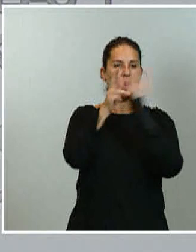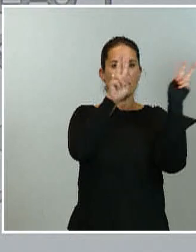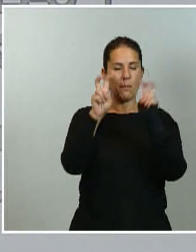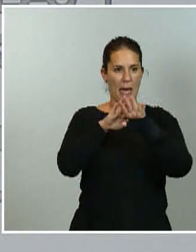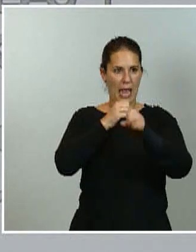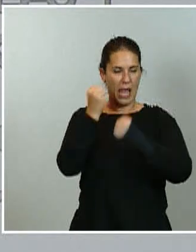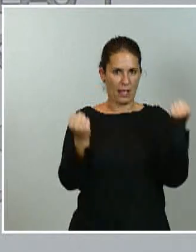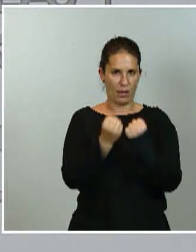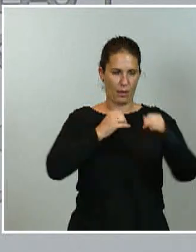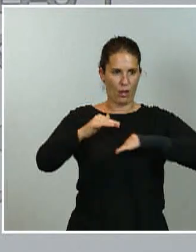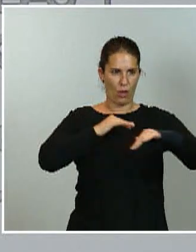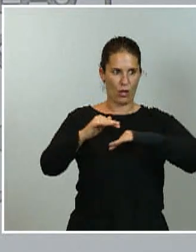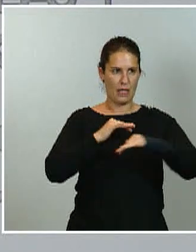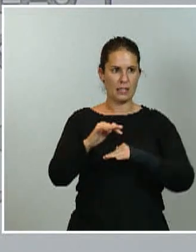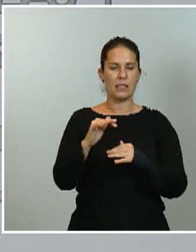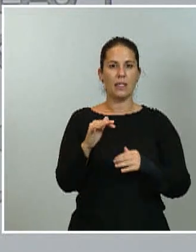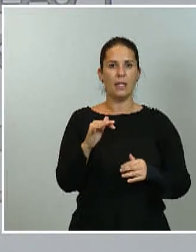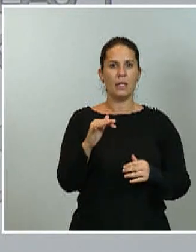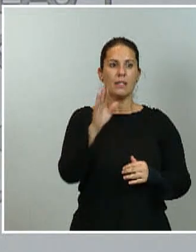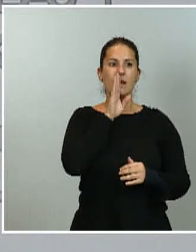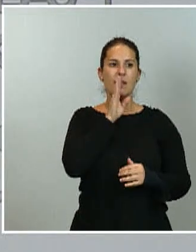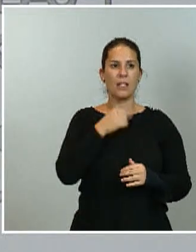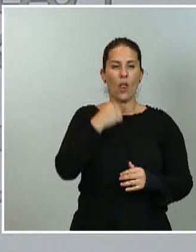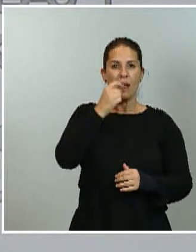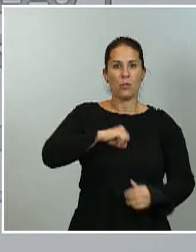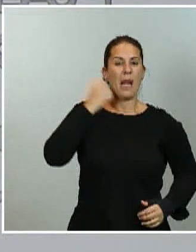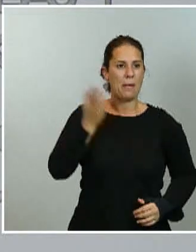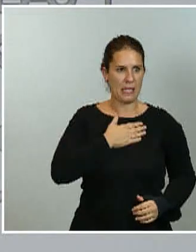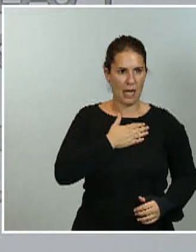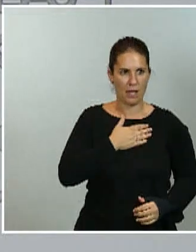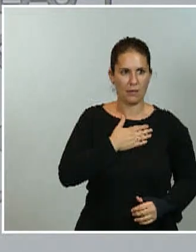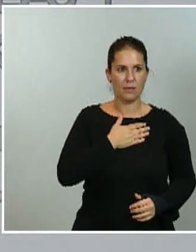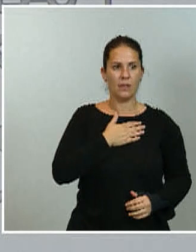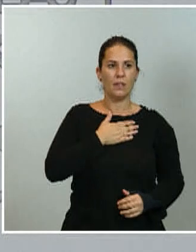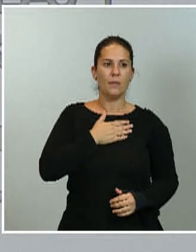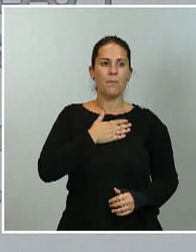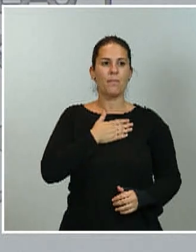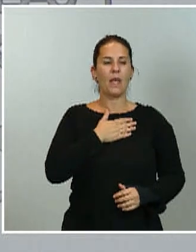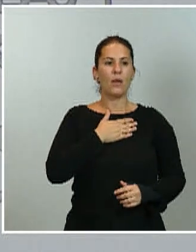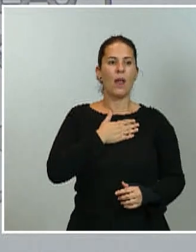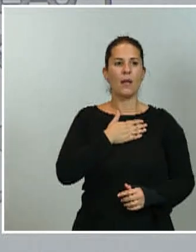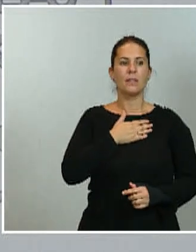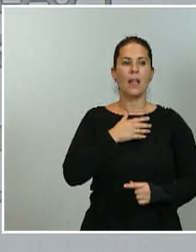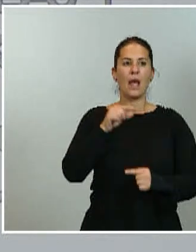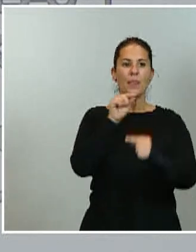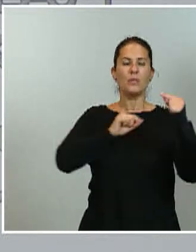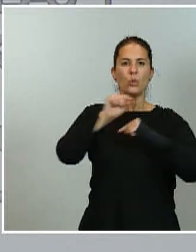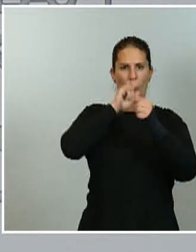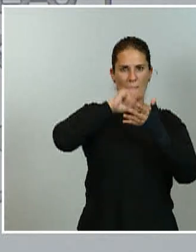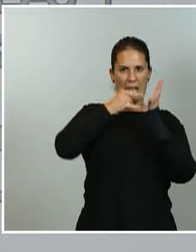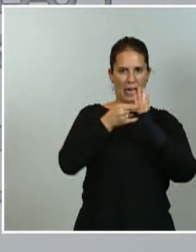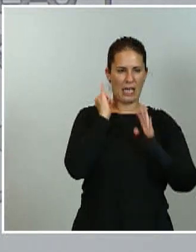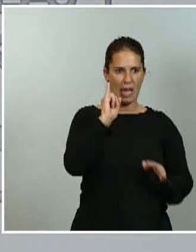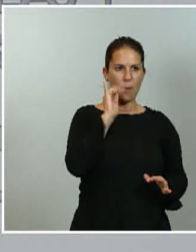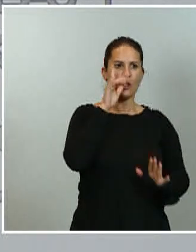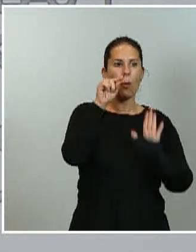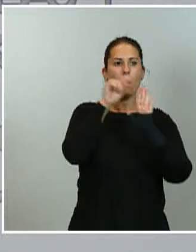en fin, lo dejemos para mañana. Tiene que haber una discusión técnica, pero van a ser medidas, en fin, muy similares